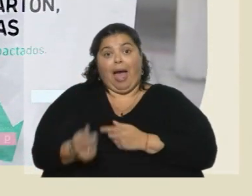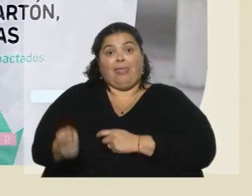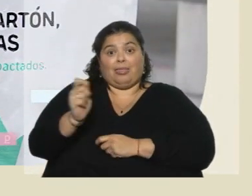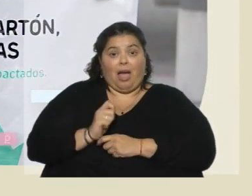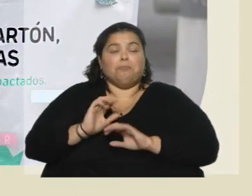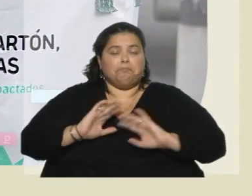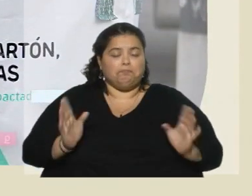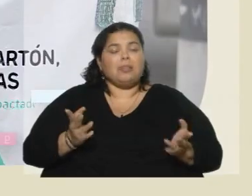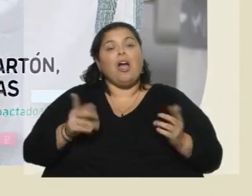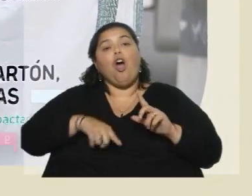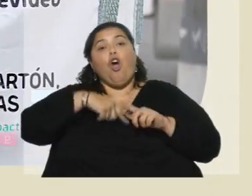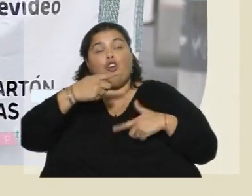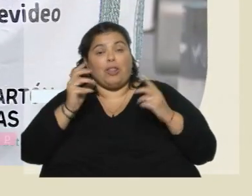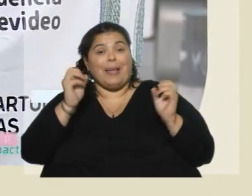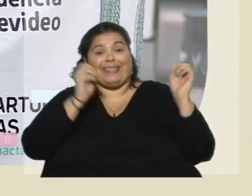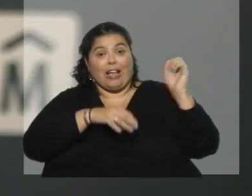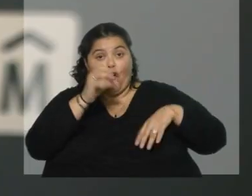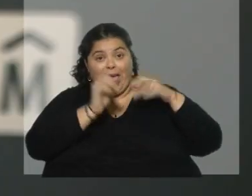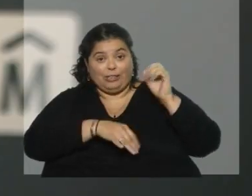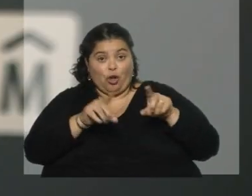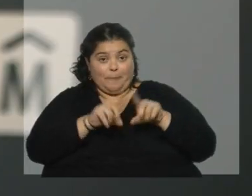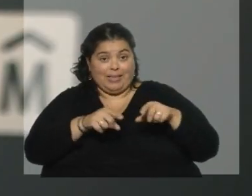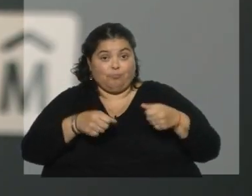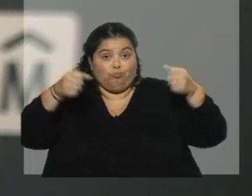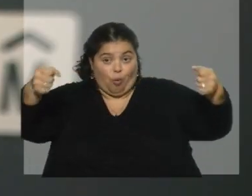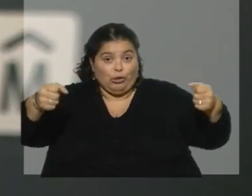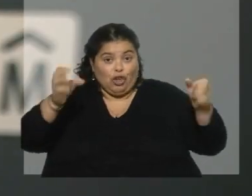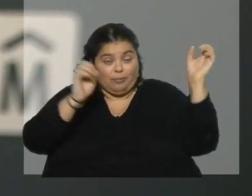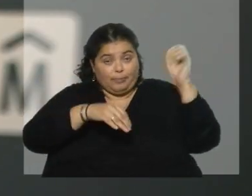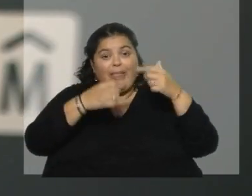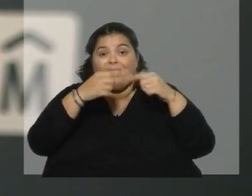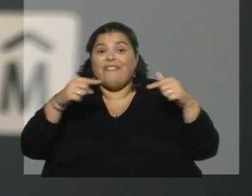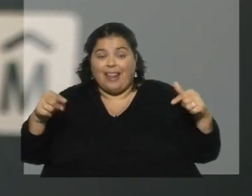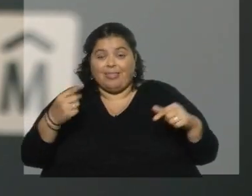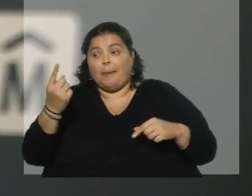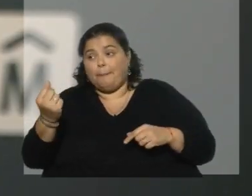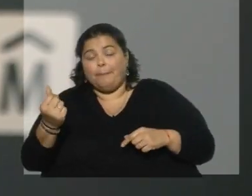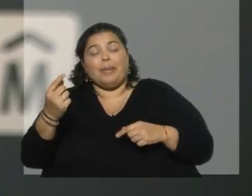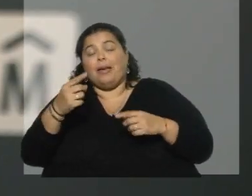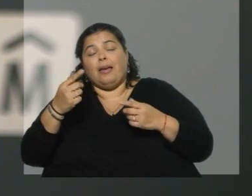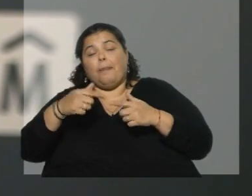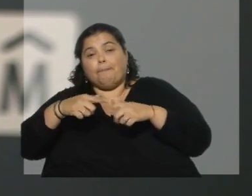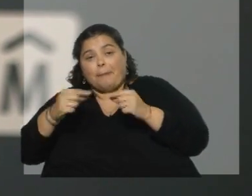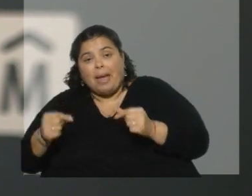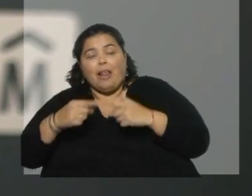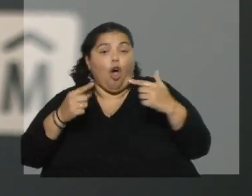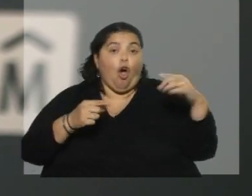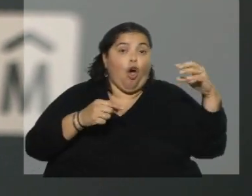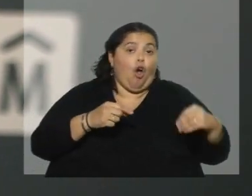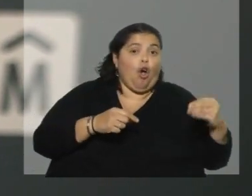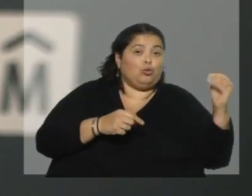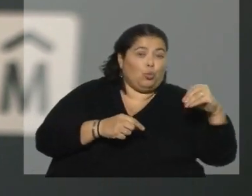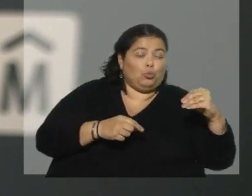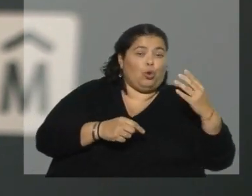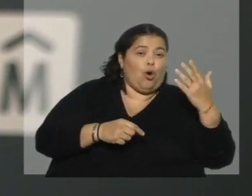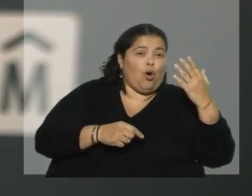diferenciada como estos que veíamos en el caso de Montevideo. Nosotros estamos en este momento en consulta pública de un instrumento económico que es